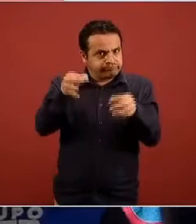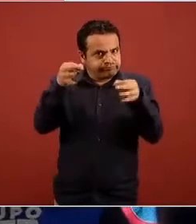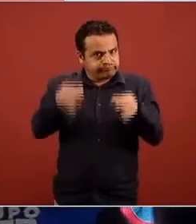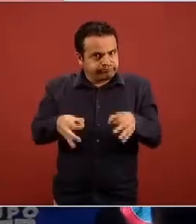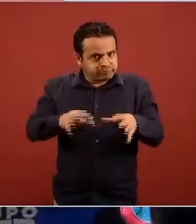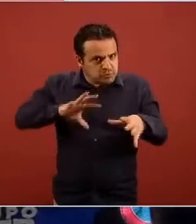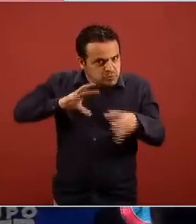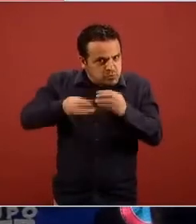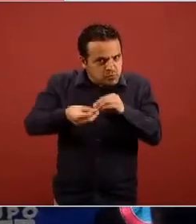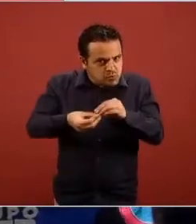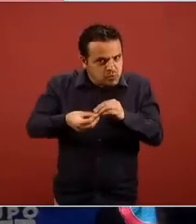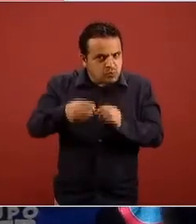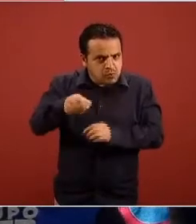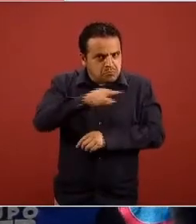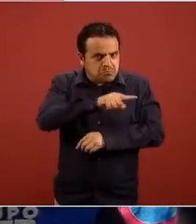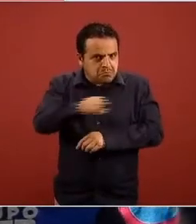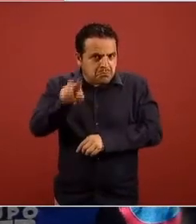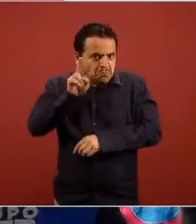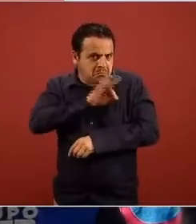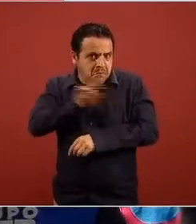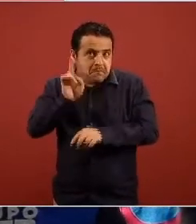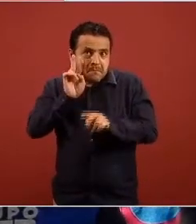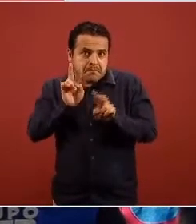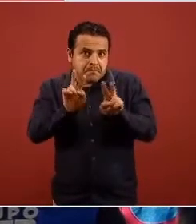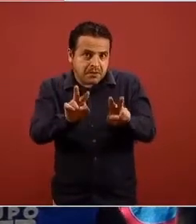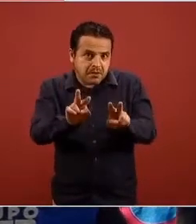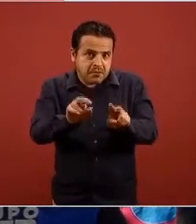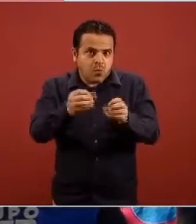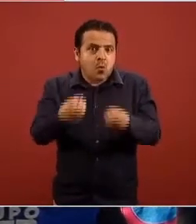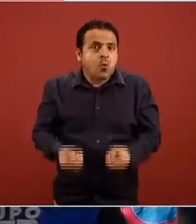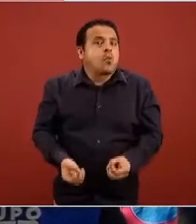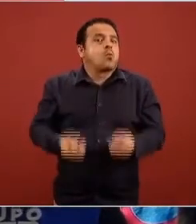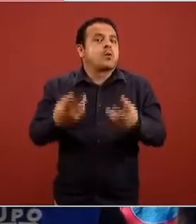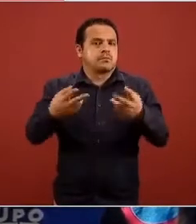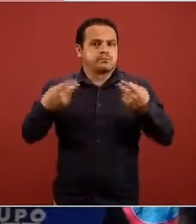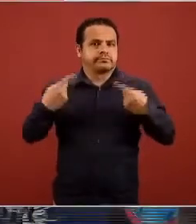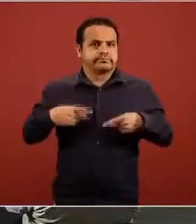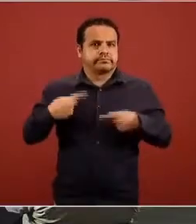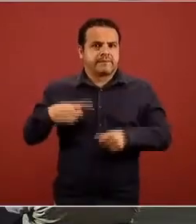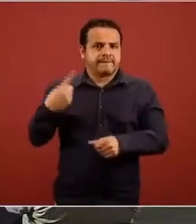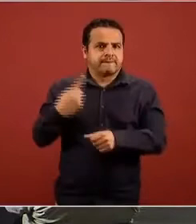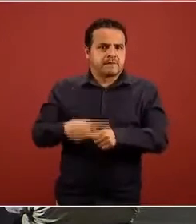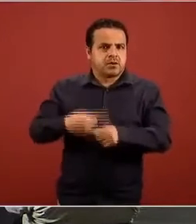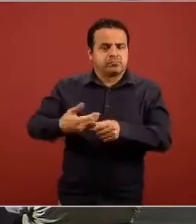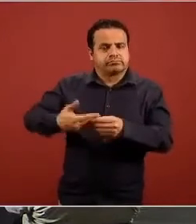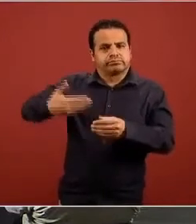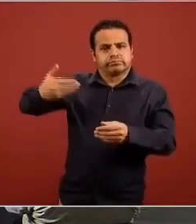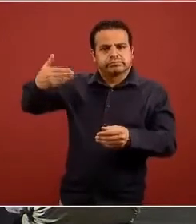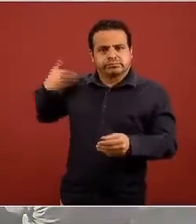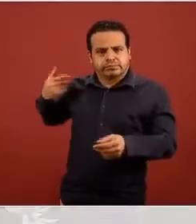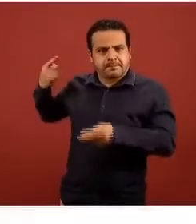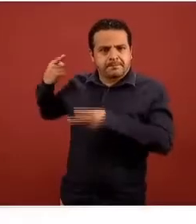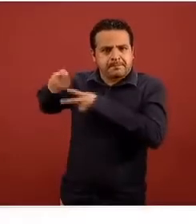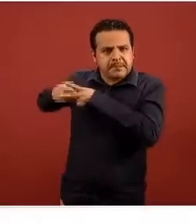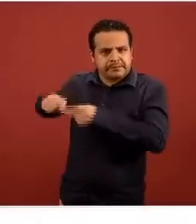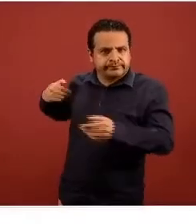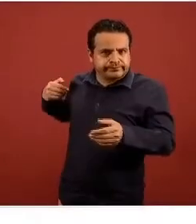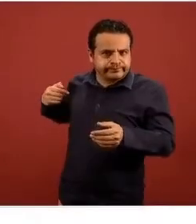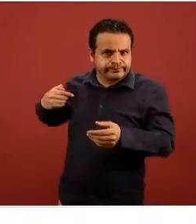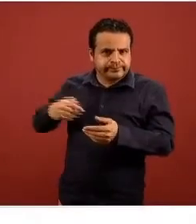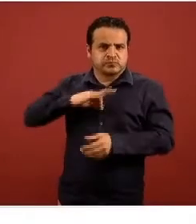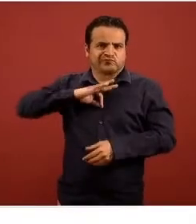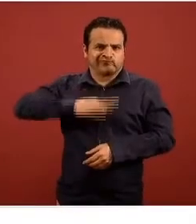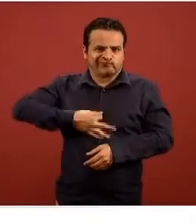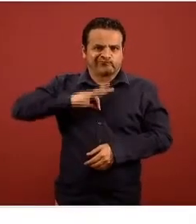igual la carga acumulada es decir el total de casos confirmados desde que inició la epidemia en México y bueno